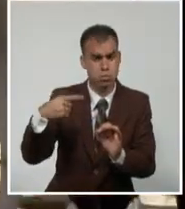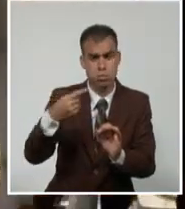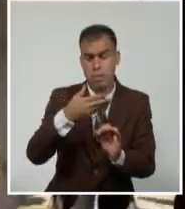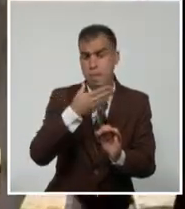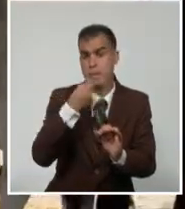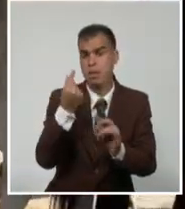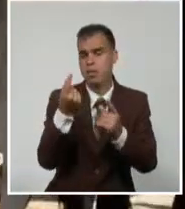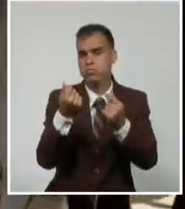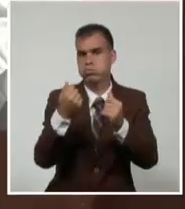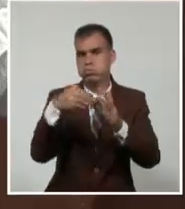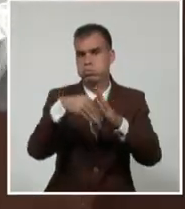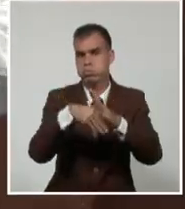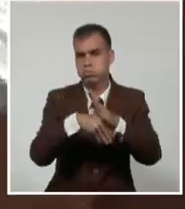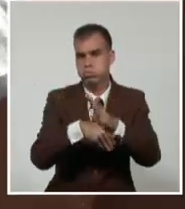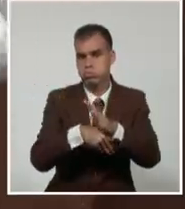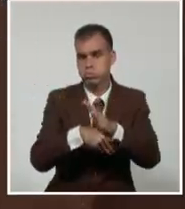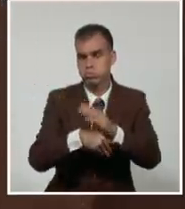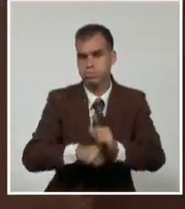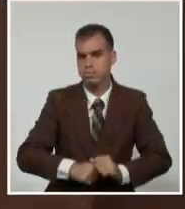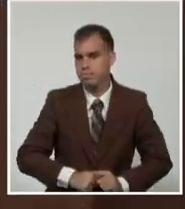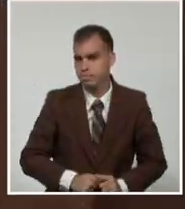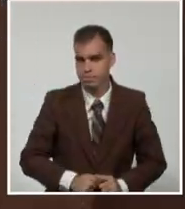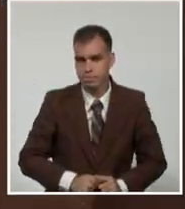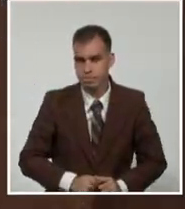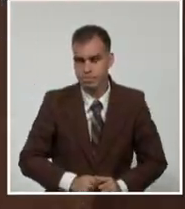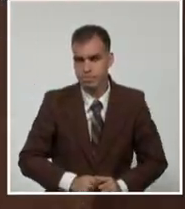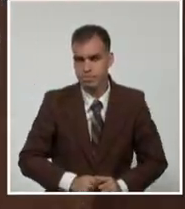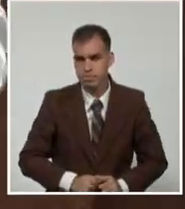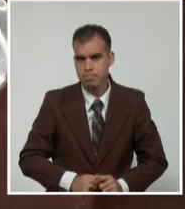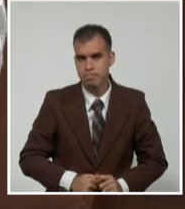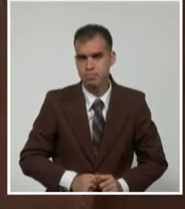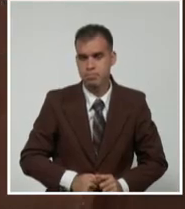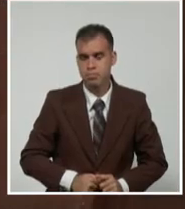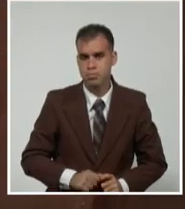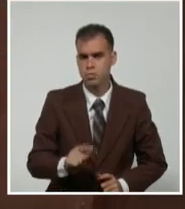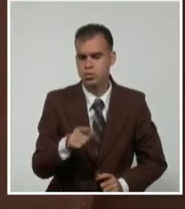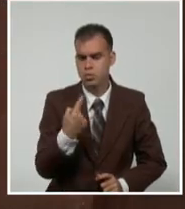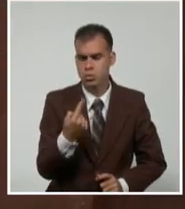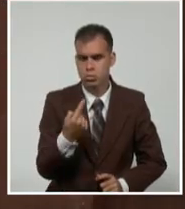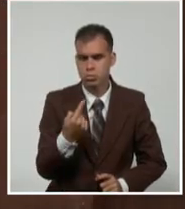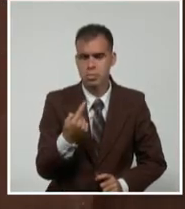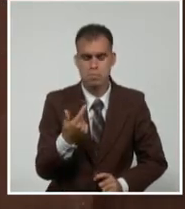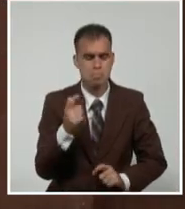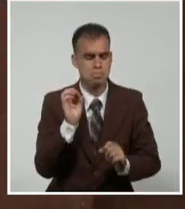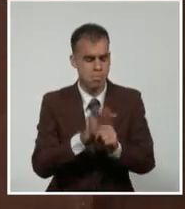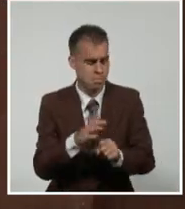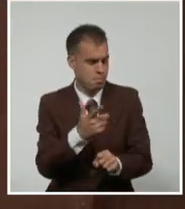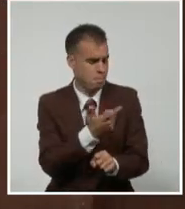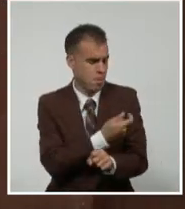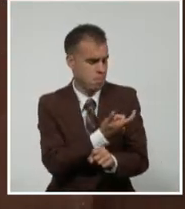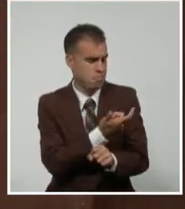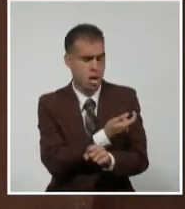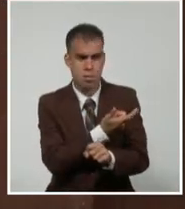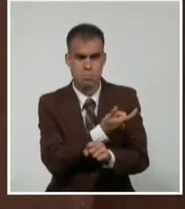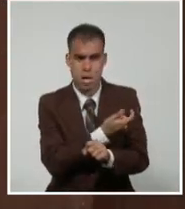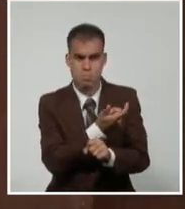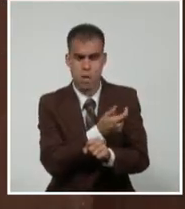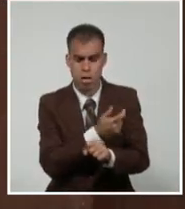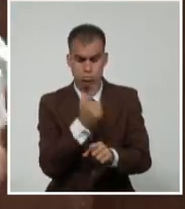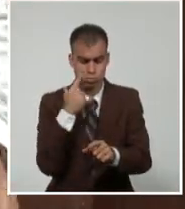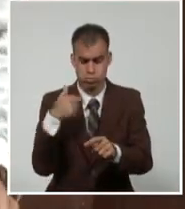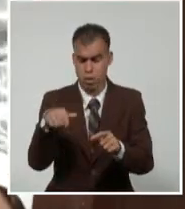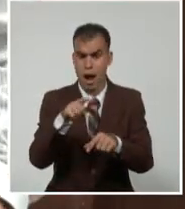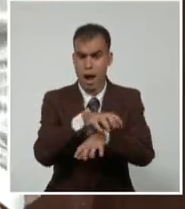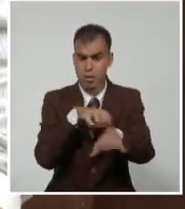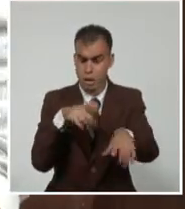al sector agropecuario. Logramos aplicar nuestra vacuna, hubo a partir de que comenzó este siglo una disminución